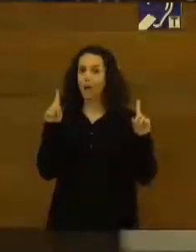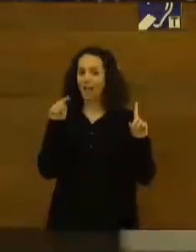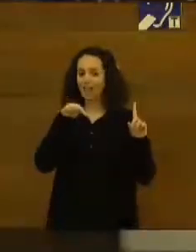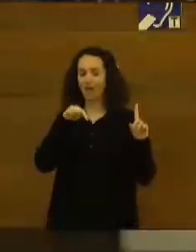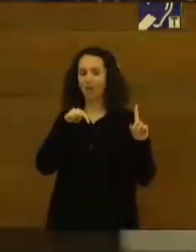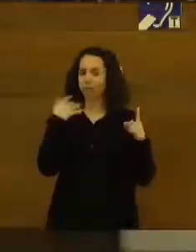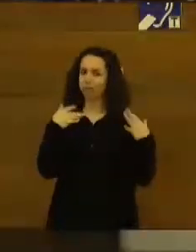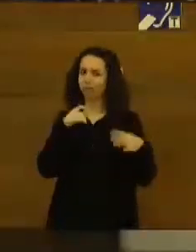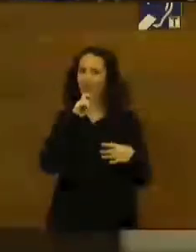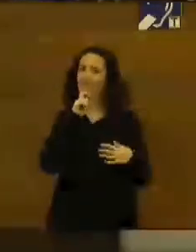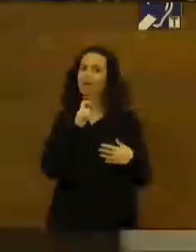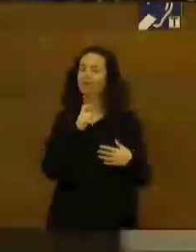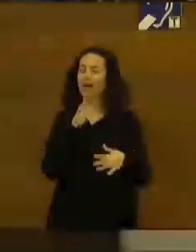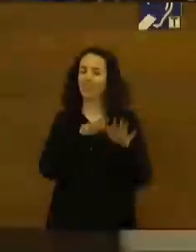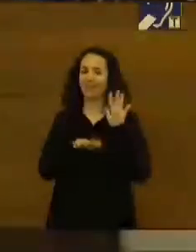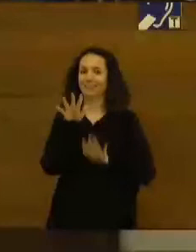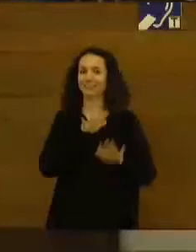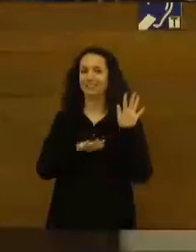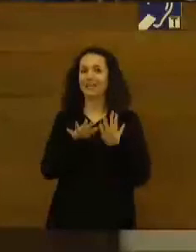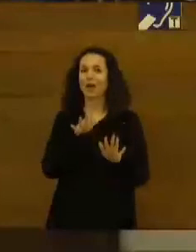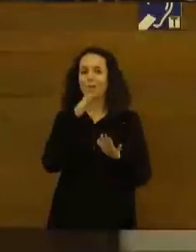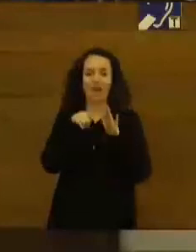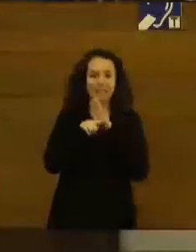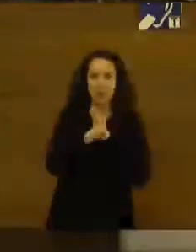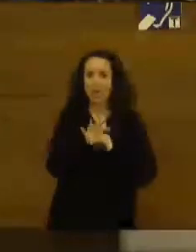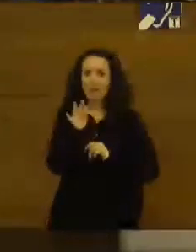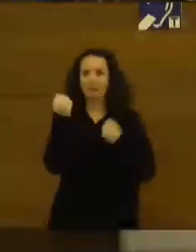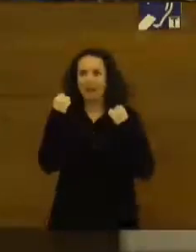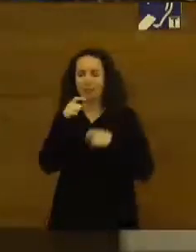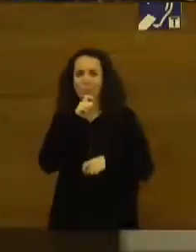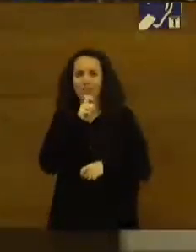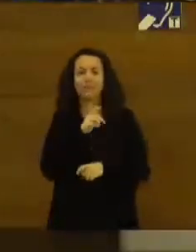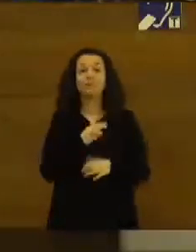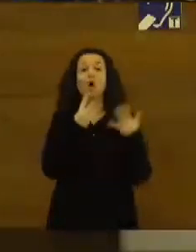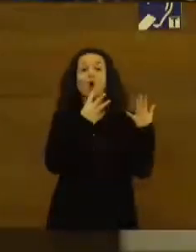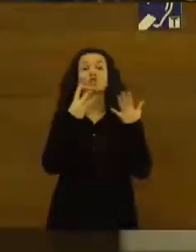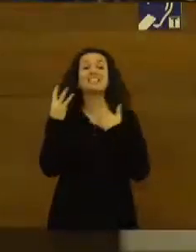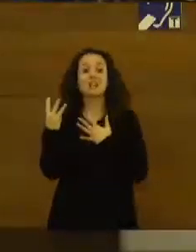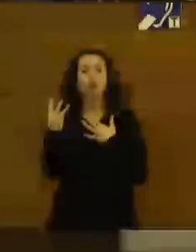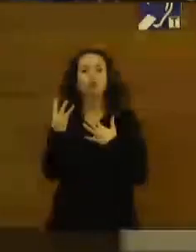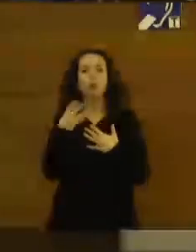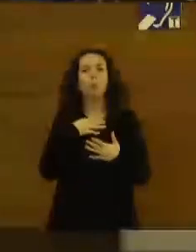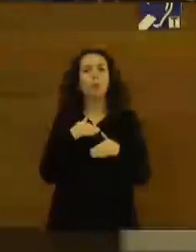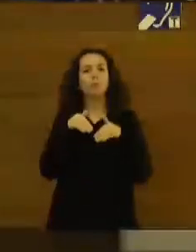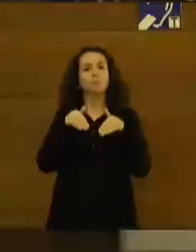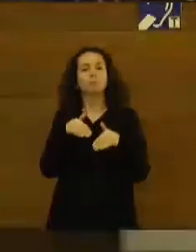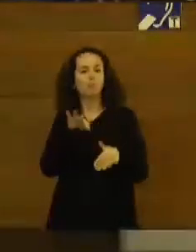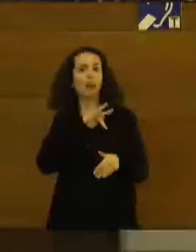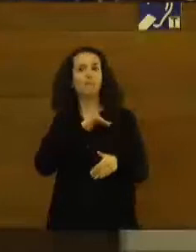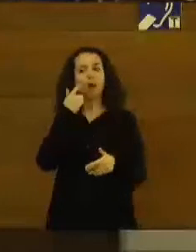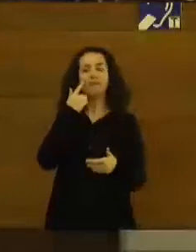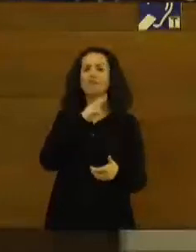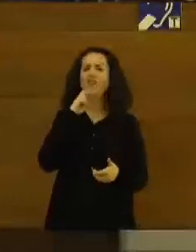de dificultades si ustedes quieren logísticas y también prácticas 88 candidatos enormemente valiosos se han